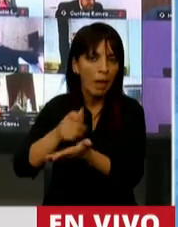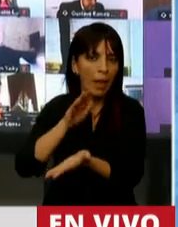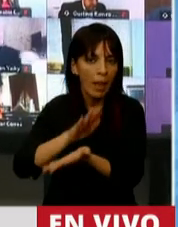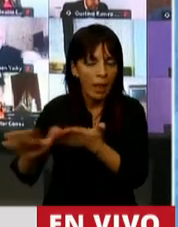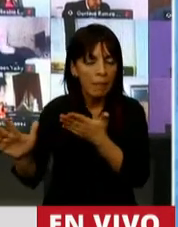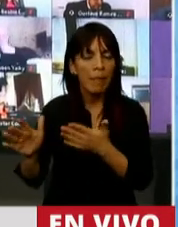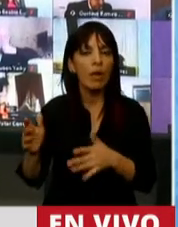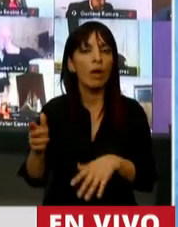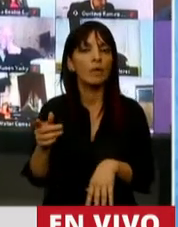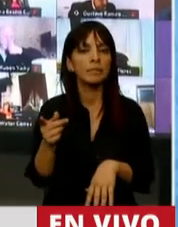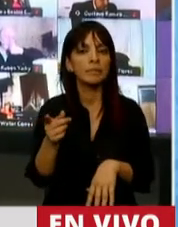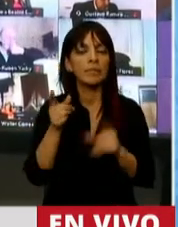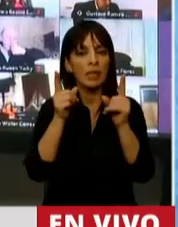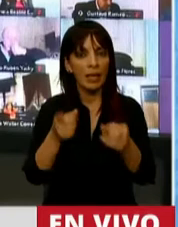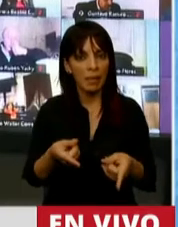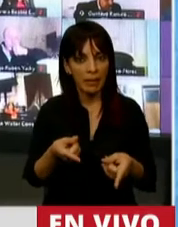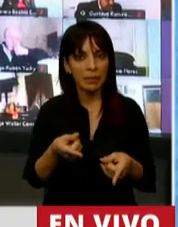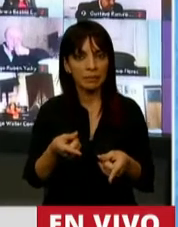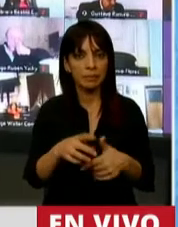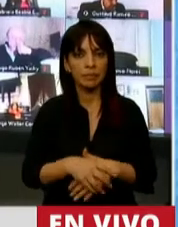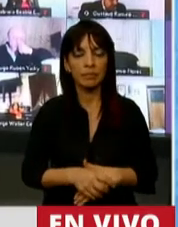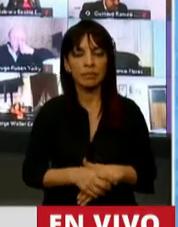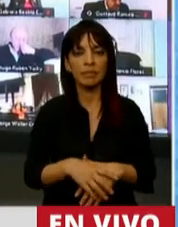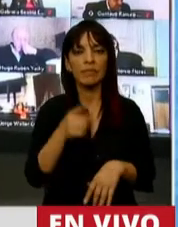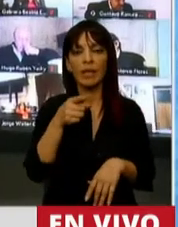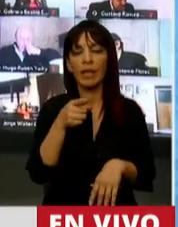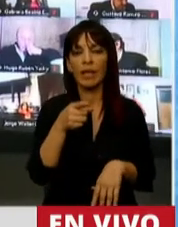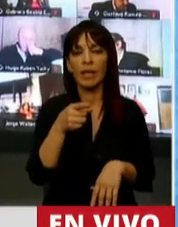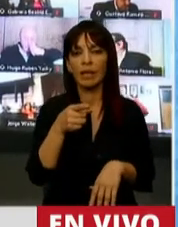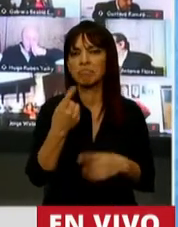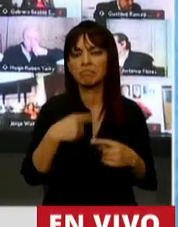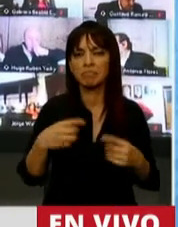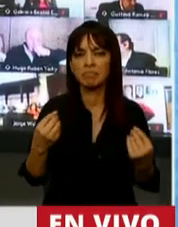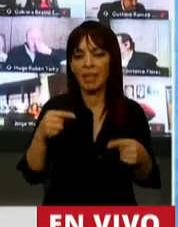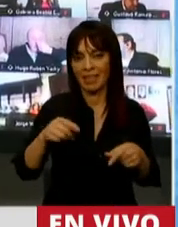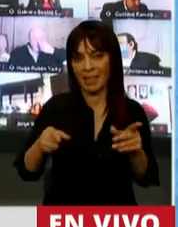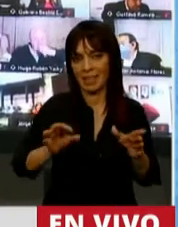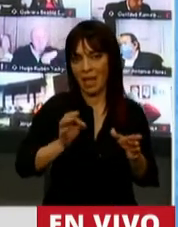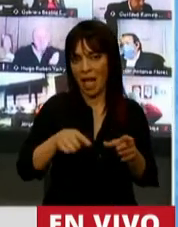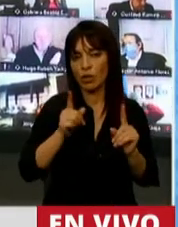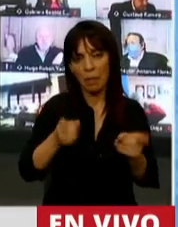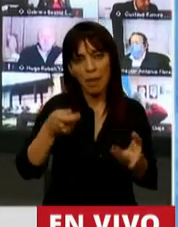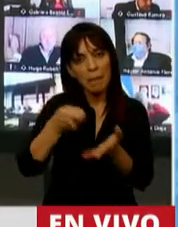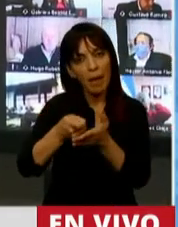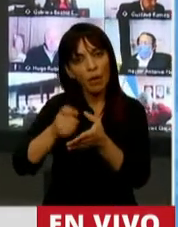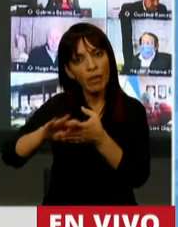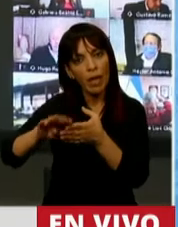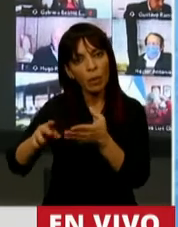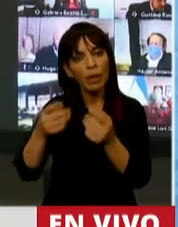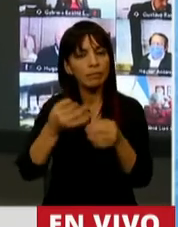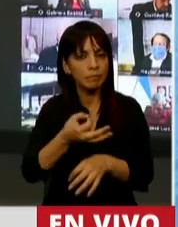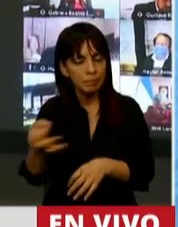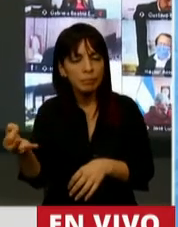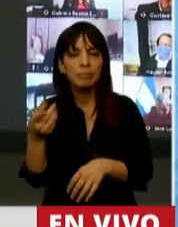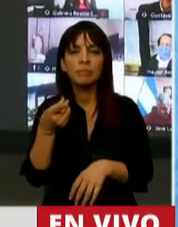y además lo que corresponde a este año. Y efectivamente, la discusión